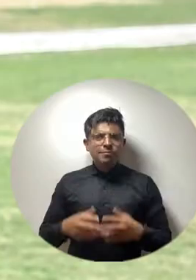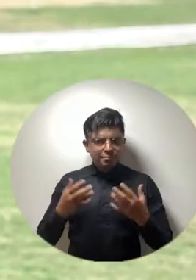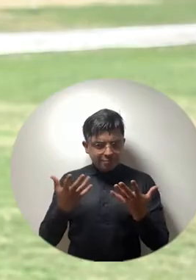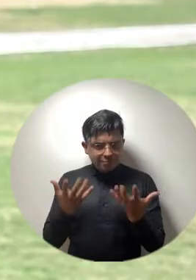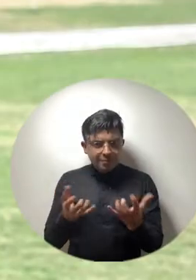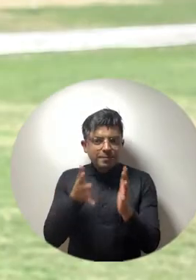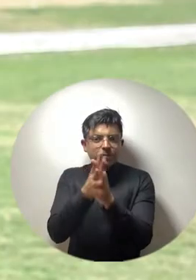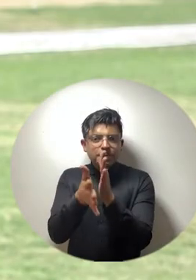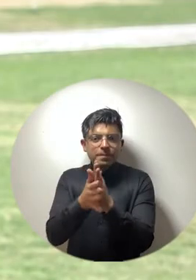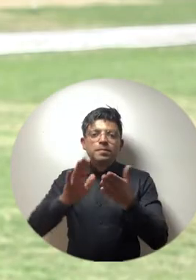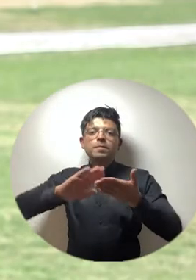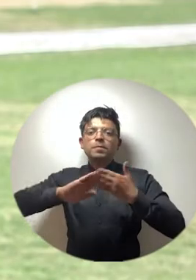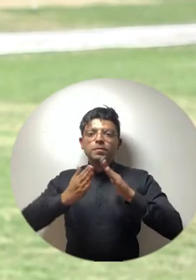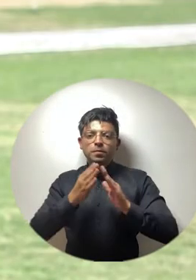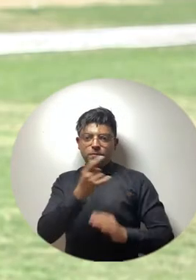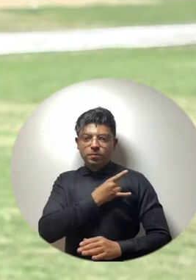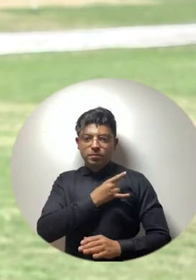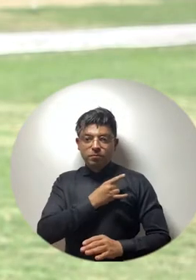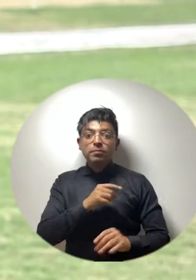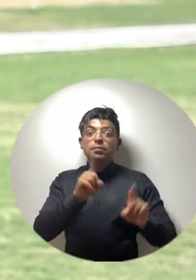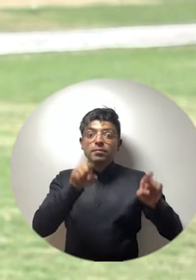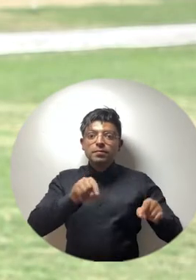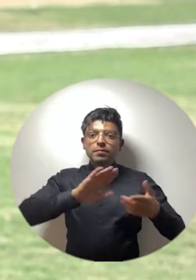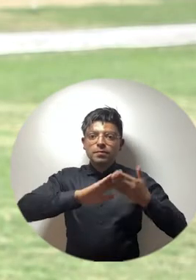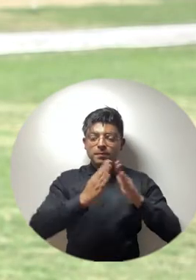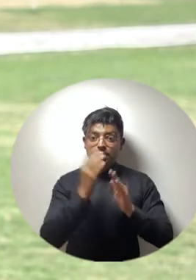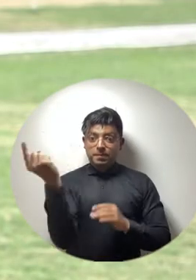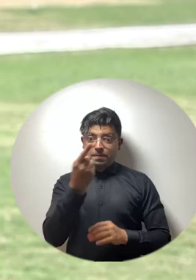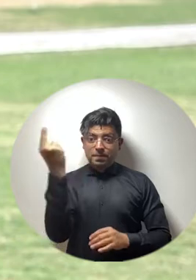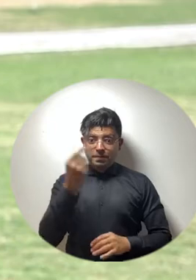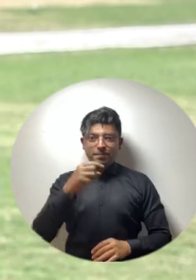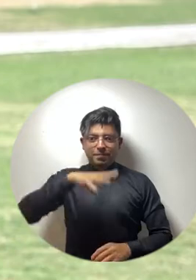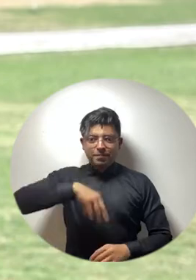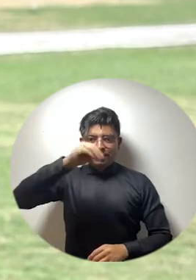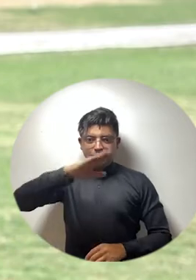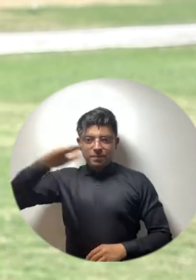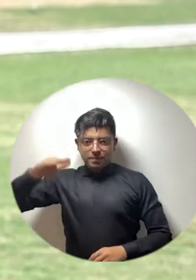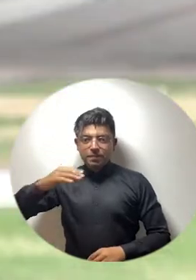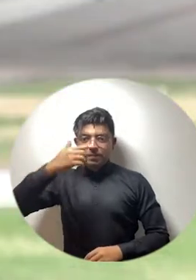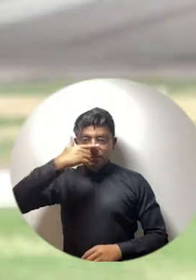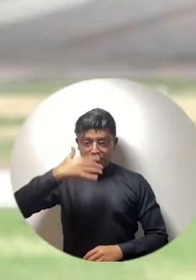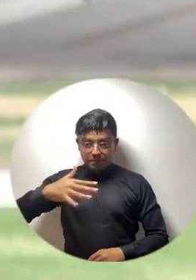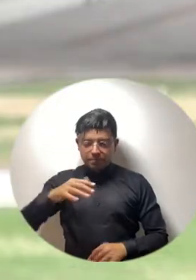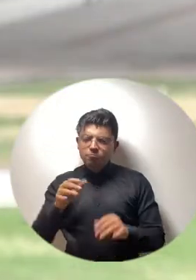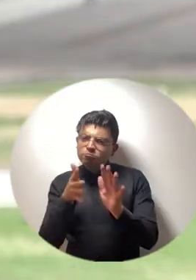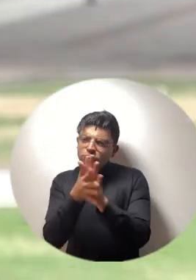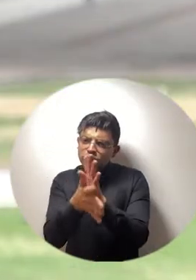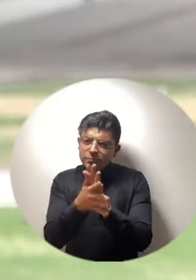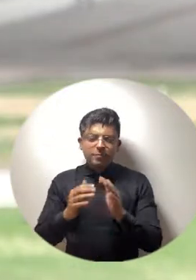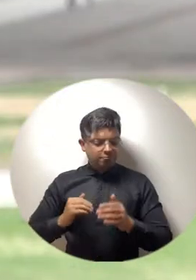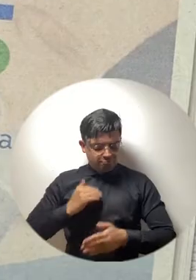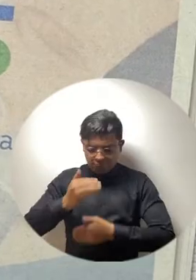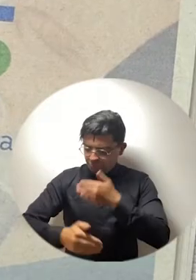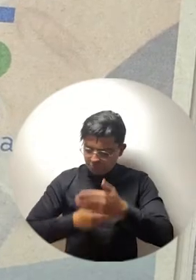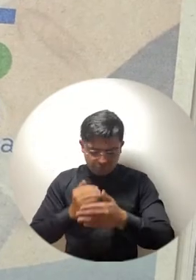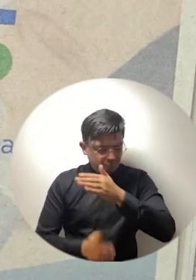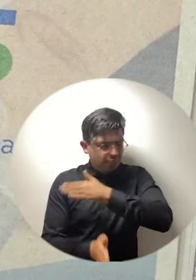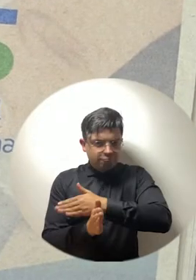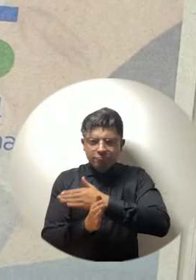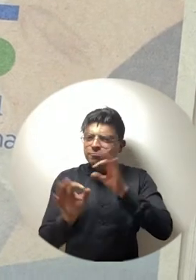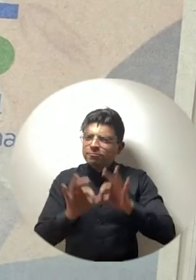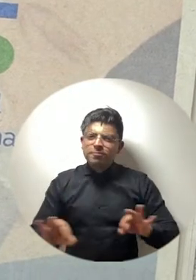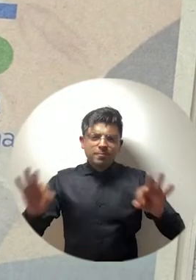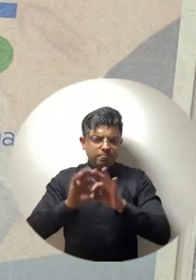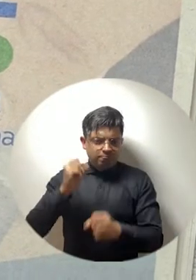Queremos informar a la comunidad universitaria y a la comunidad en general de Magdalena y Santa Marta. Hoy hemos dado otro paso importante y es